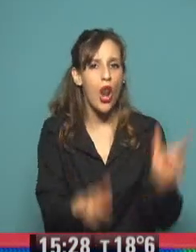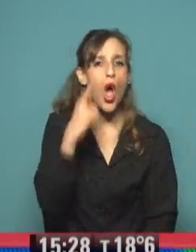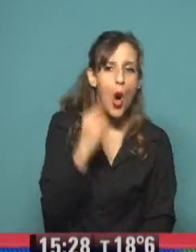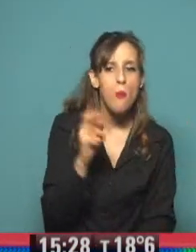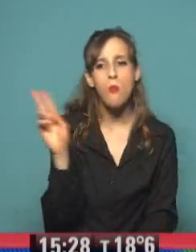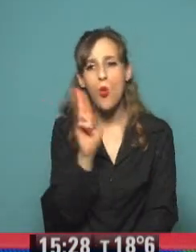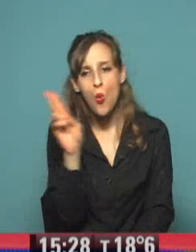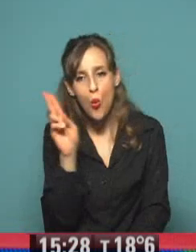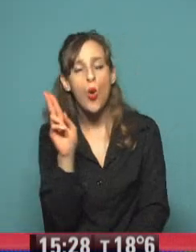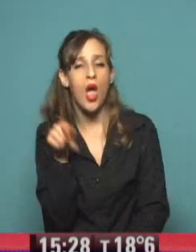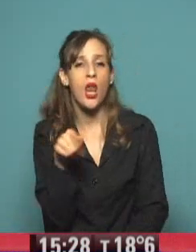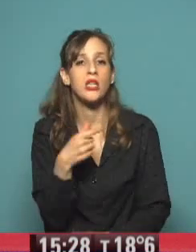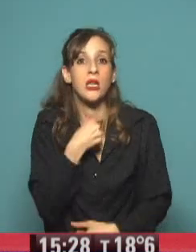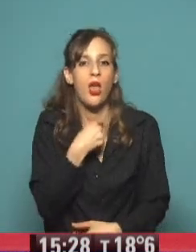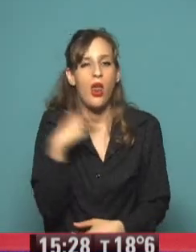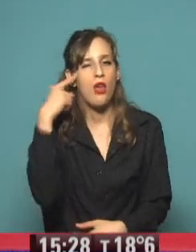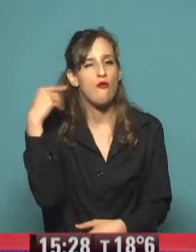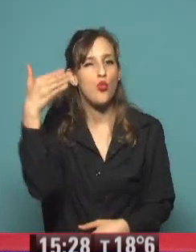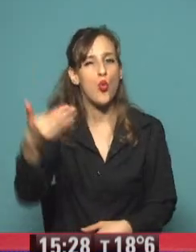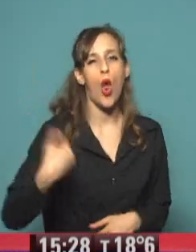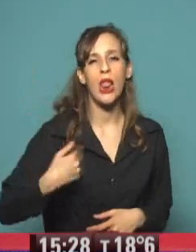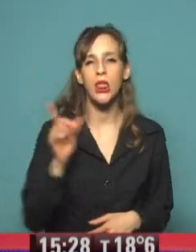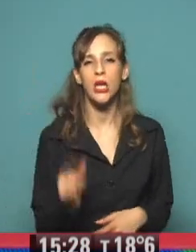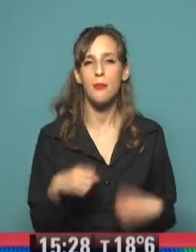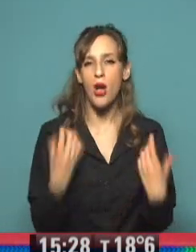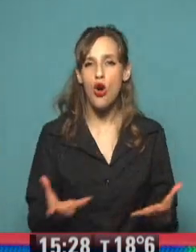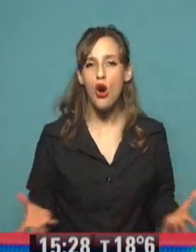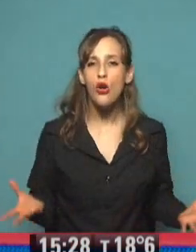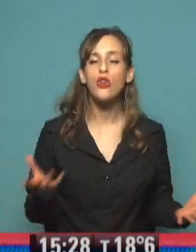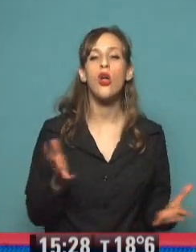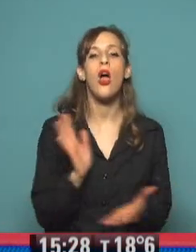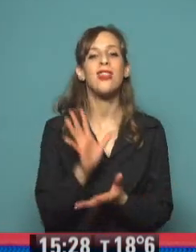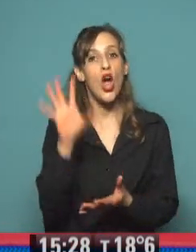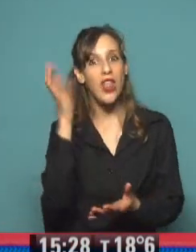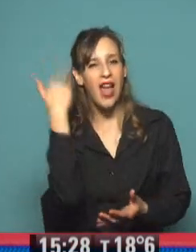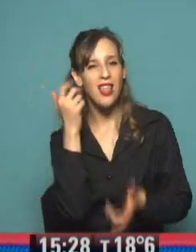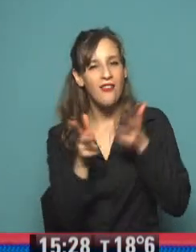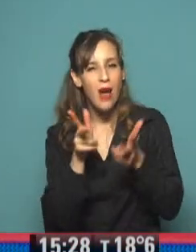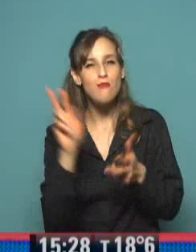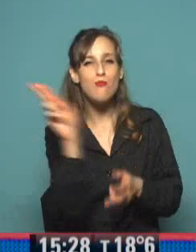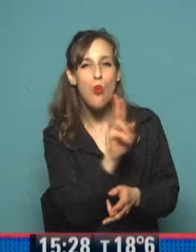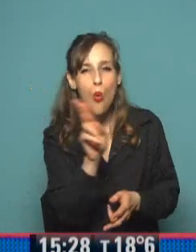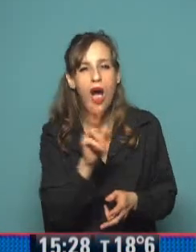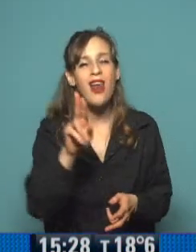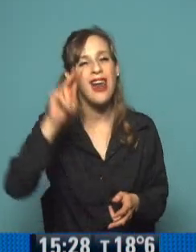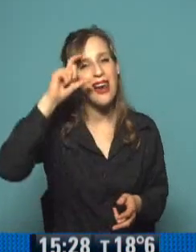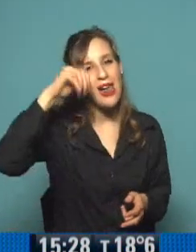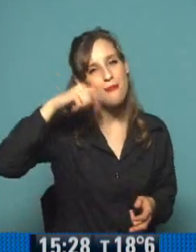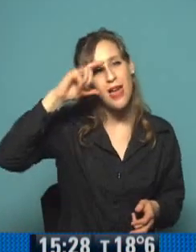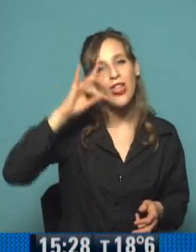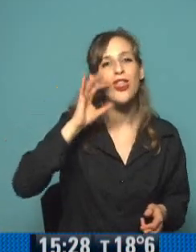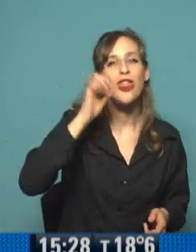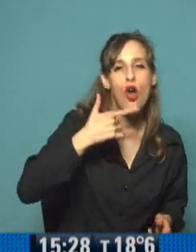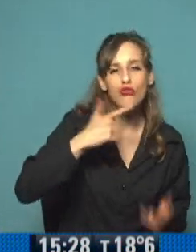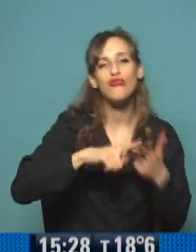que querían construir una patria nueva. Habíamos hablado, ¿se acuerdan? Remedio, María Remedios del Valle, hablamos de Juana